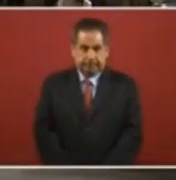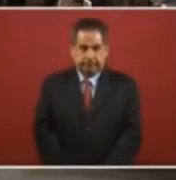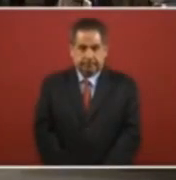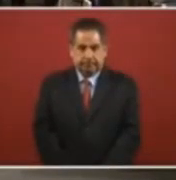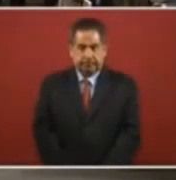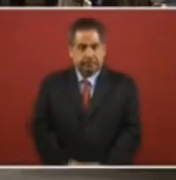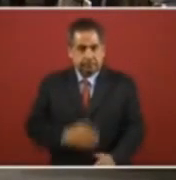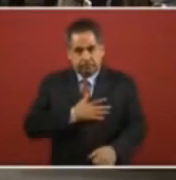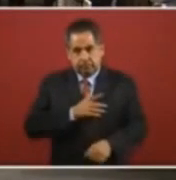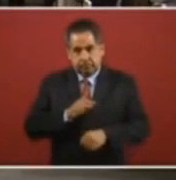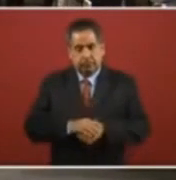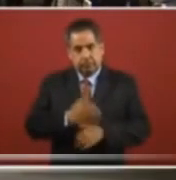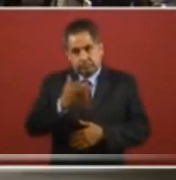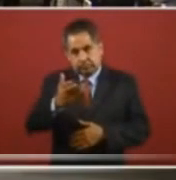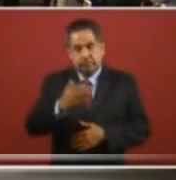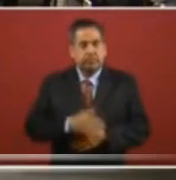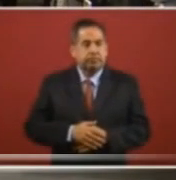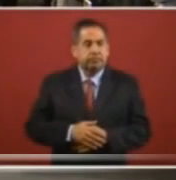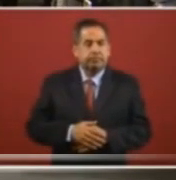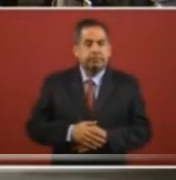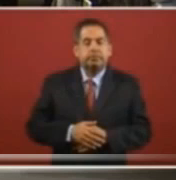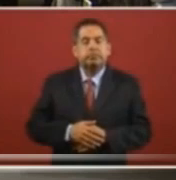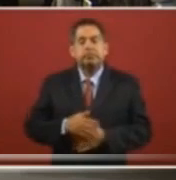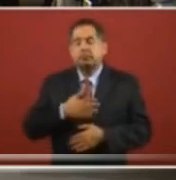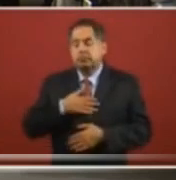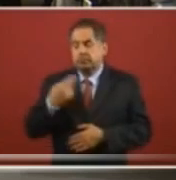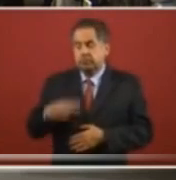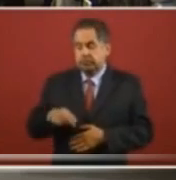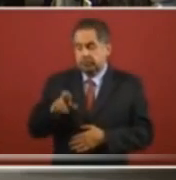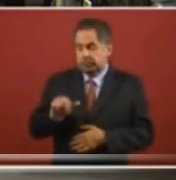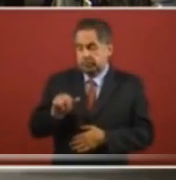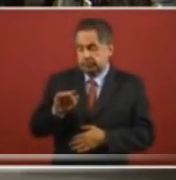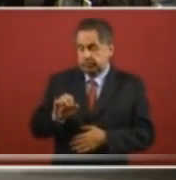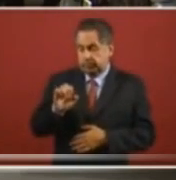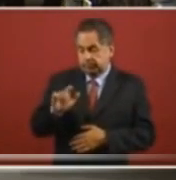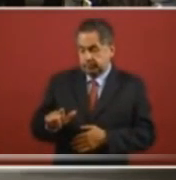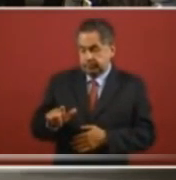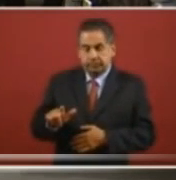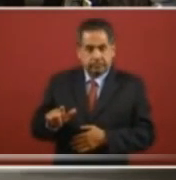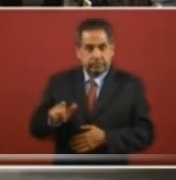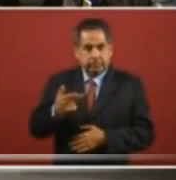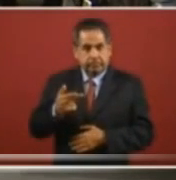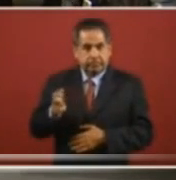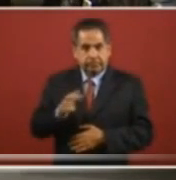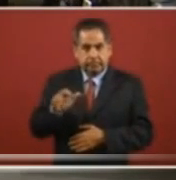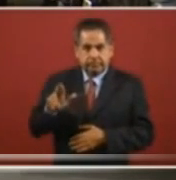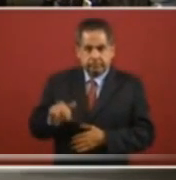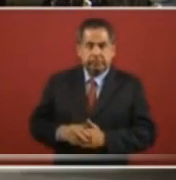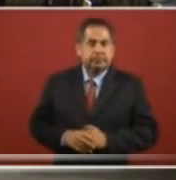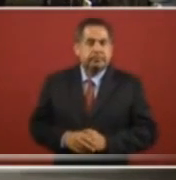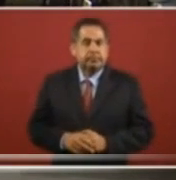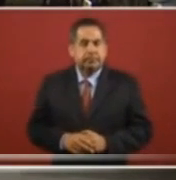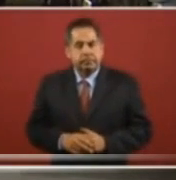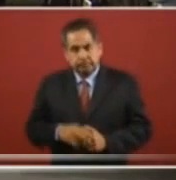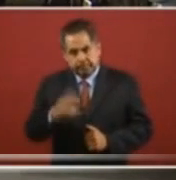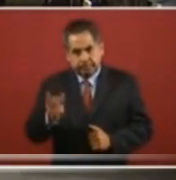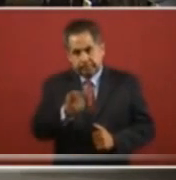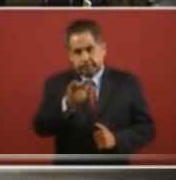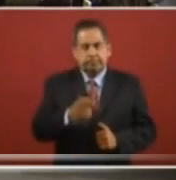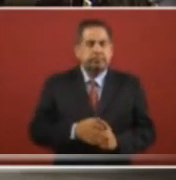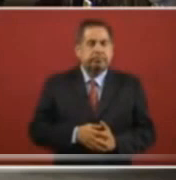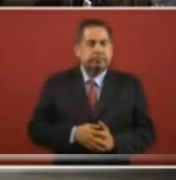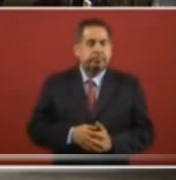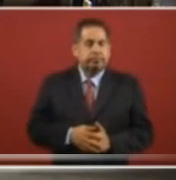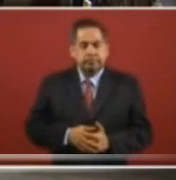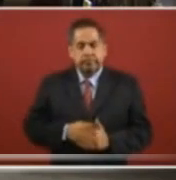Muy buenos días, canciller, presidente. Rafael Herrera, corresponsal de Sin Censura, con Vicente Serrano desde Chicago. Pero canciller, con estos